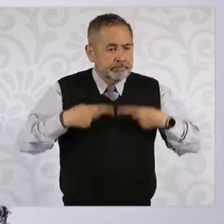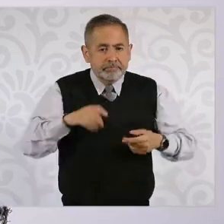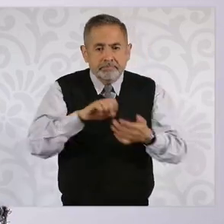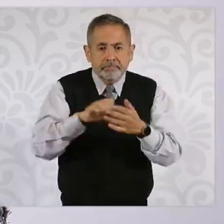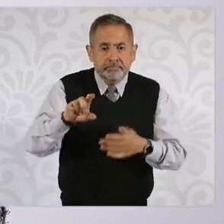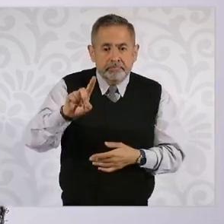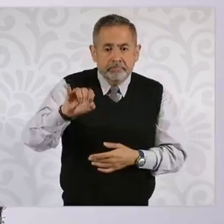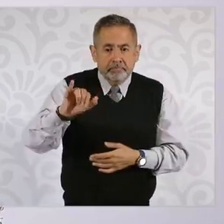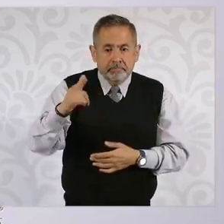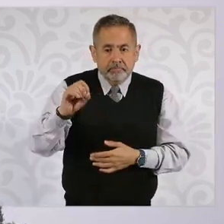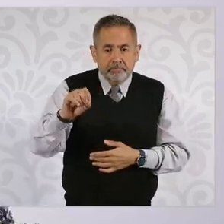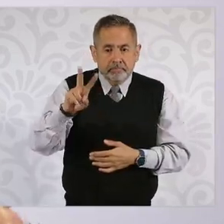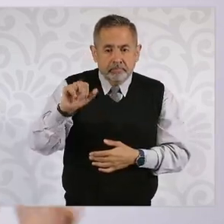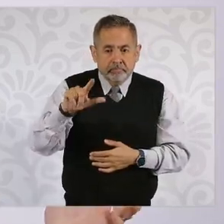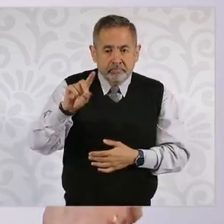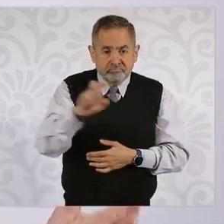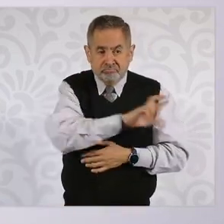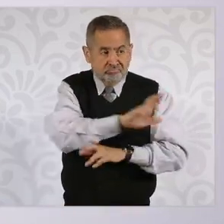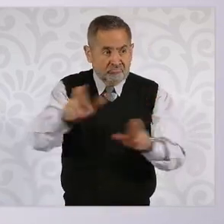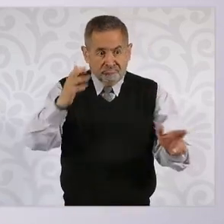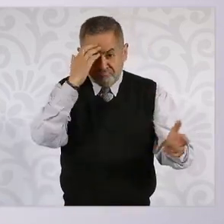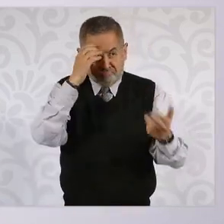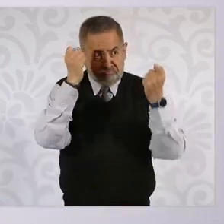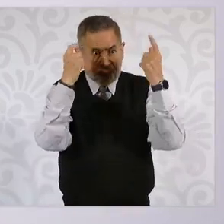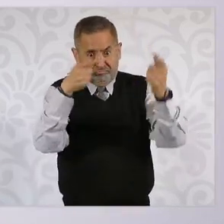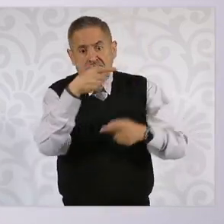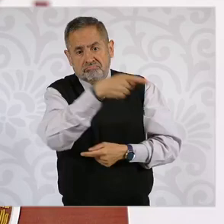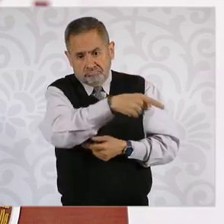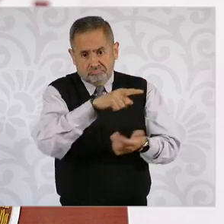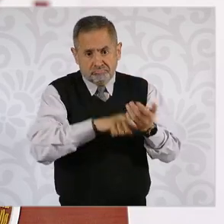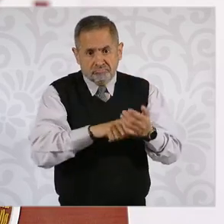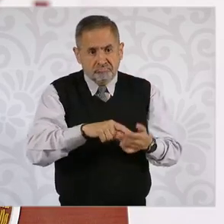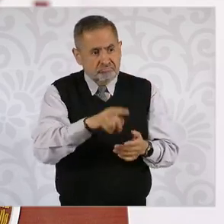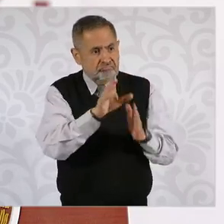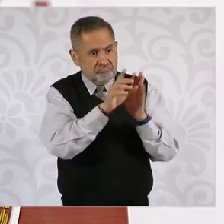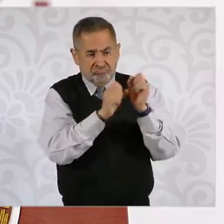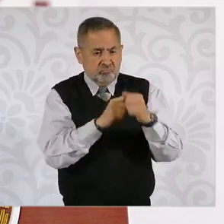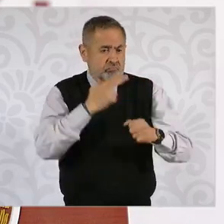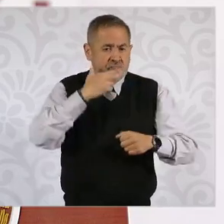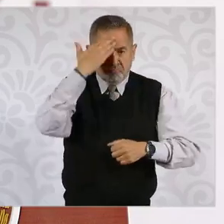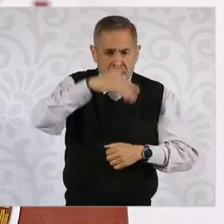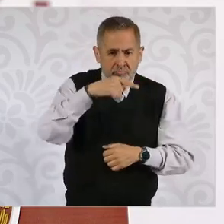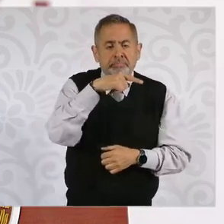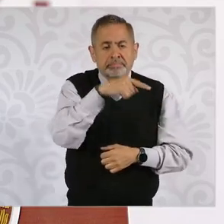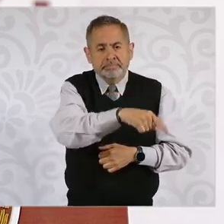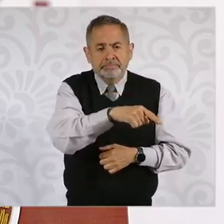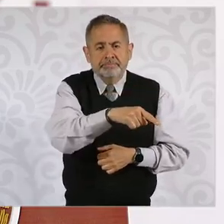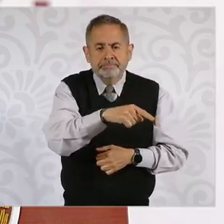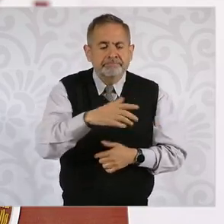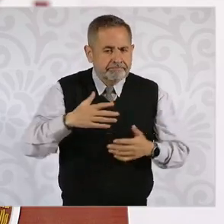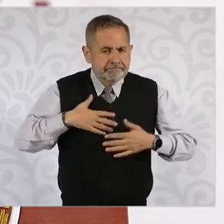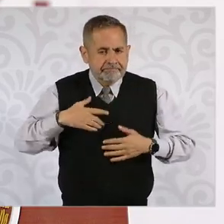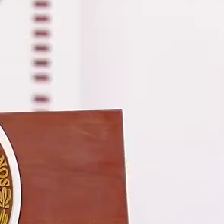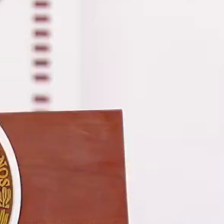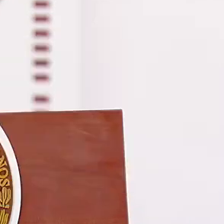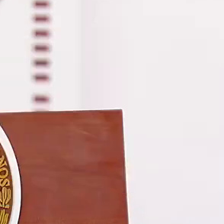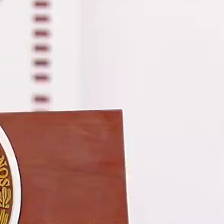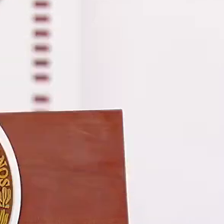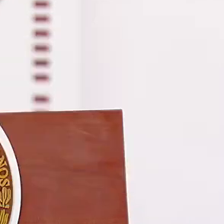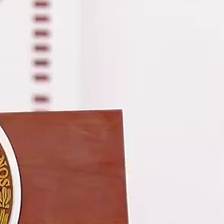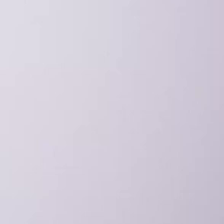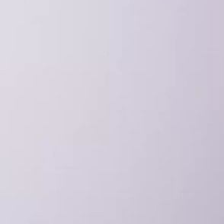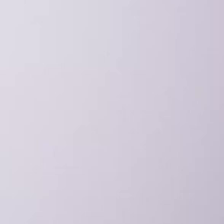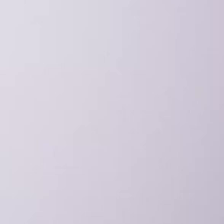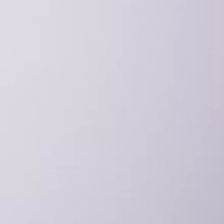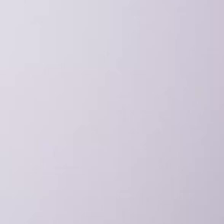Diego Valadez, que es reconocido por mucha gente como un constitucionalista, nosotros pues tenemos nuestras diferencias con él.